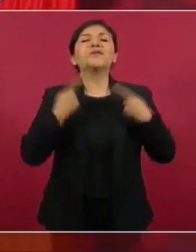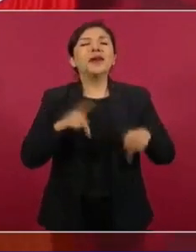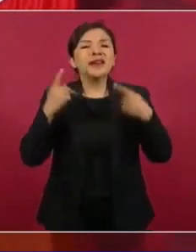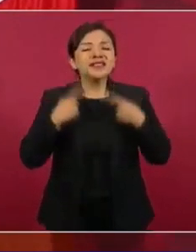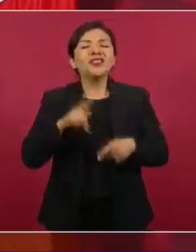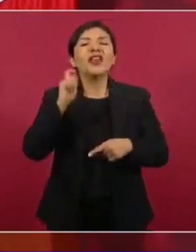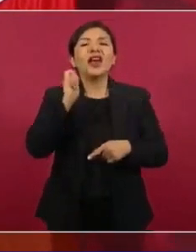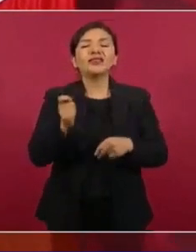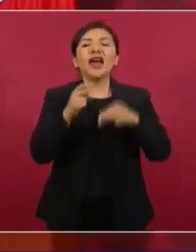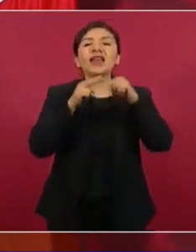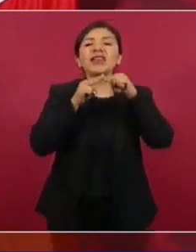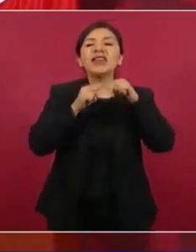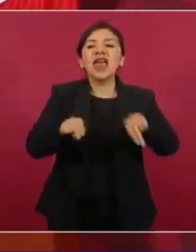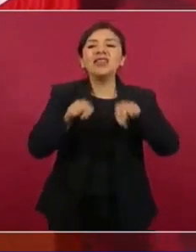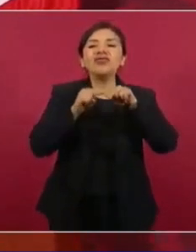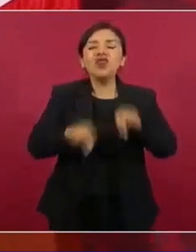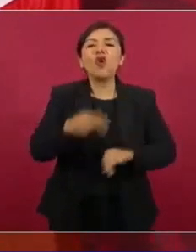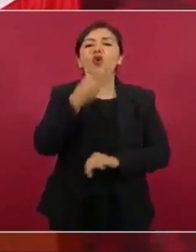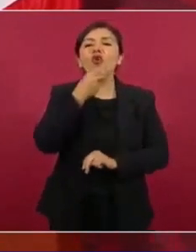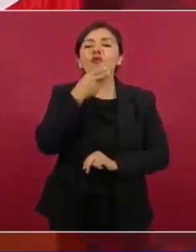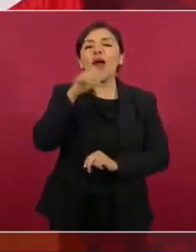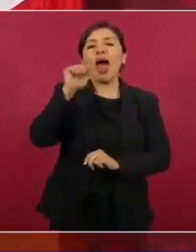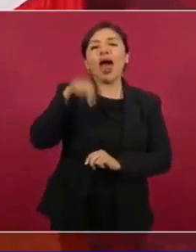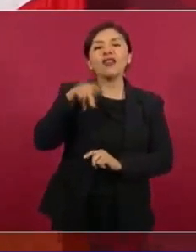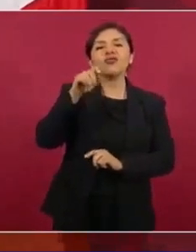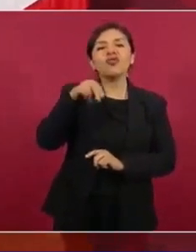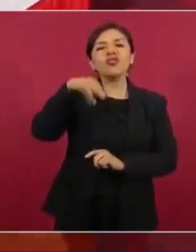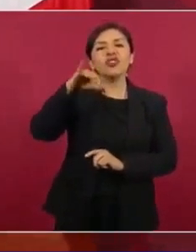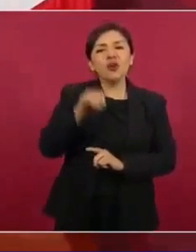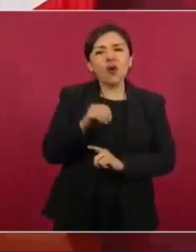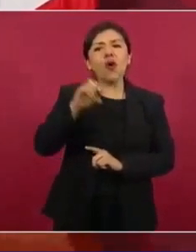de Antonio Ortiz Mena.